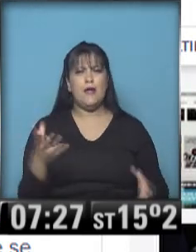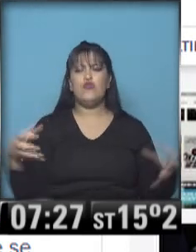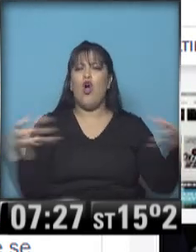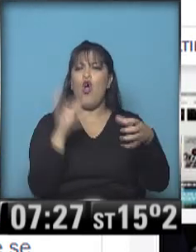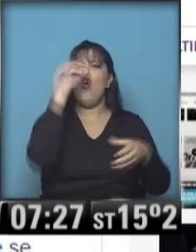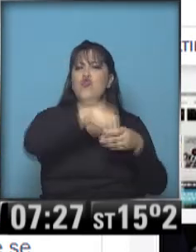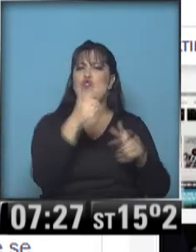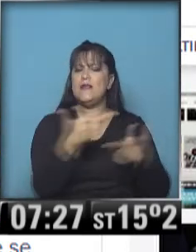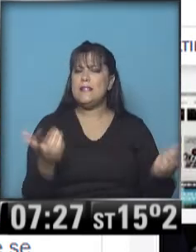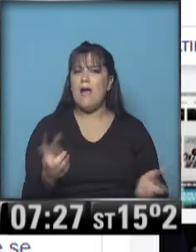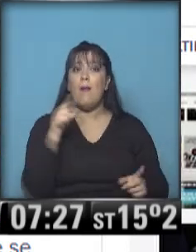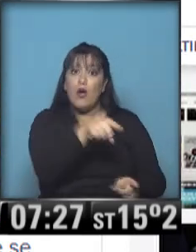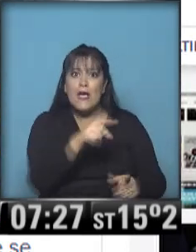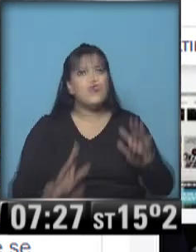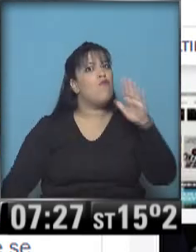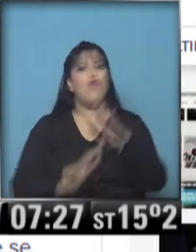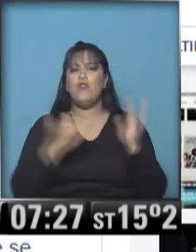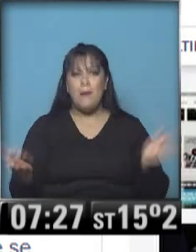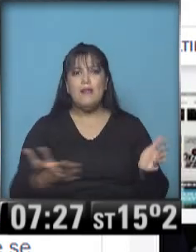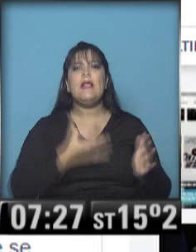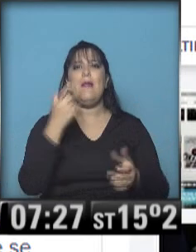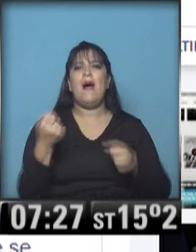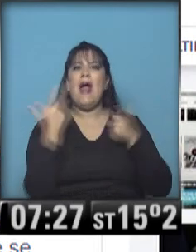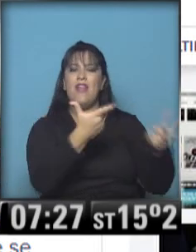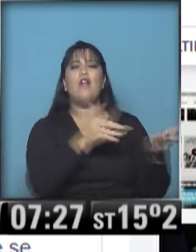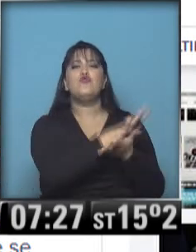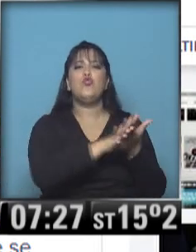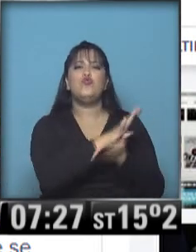el lugar porque ellos son pata fondo mental para la solución del problema.